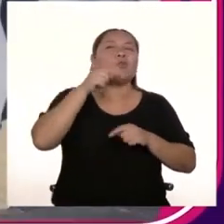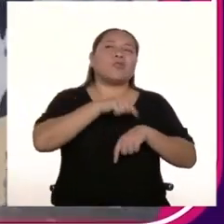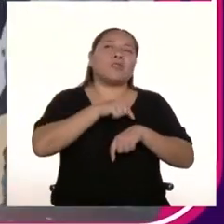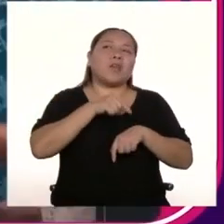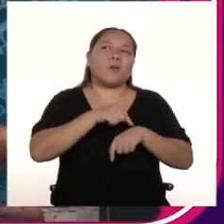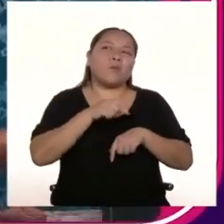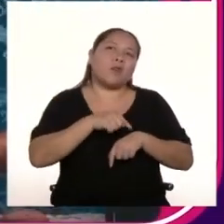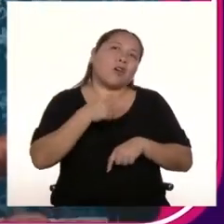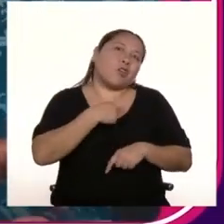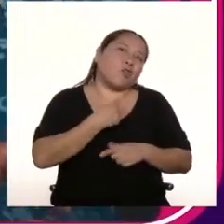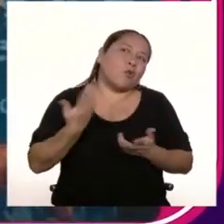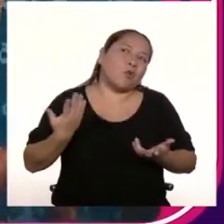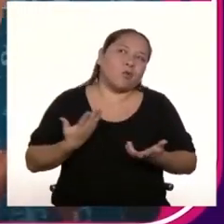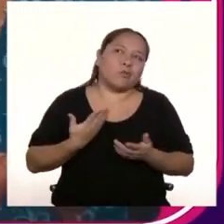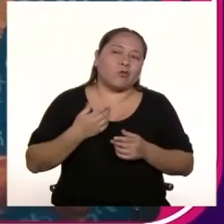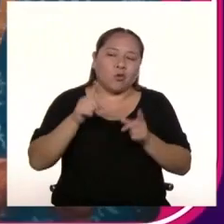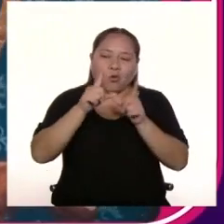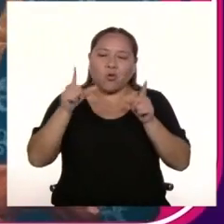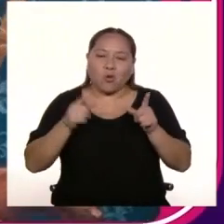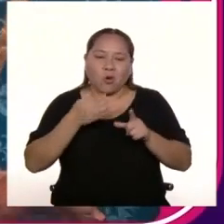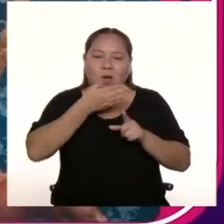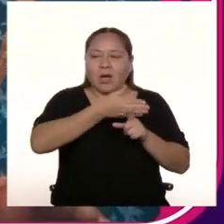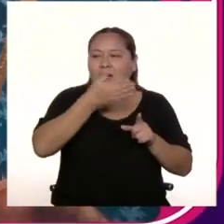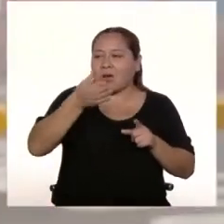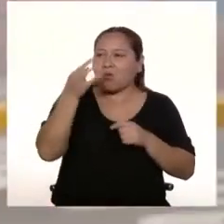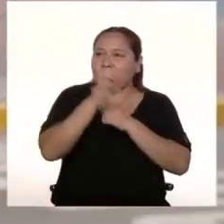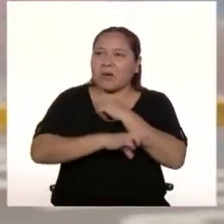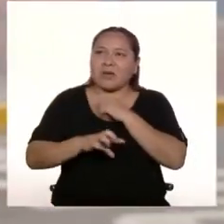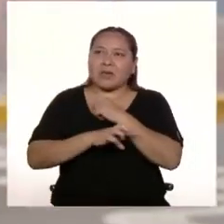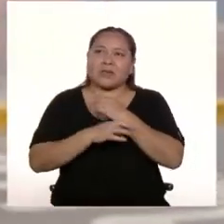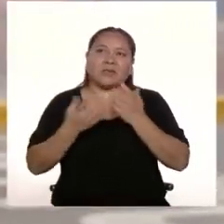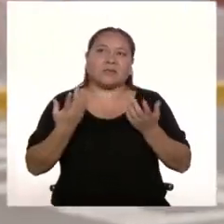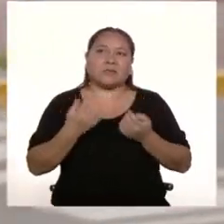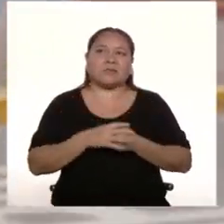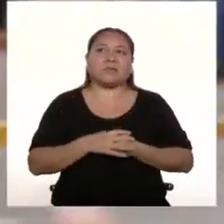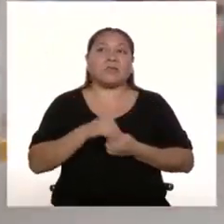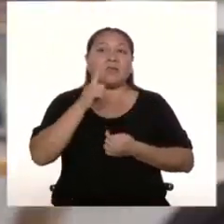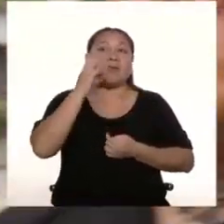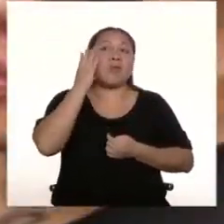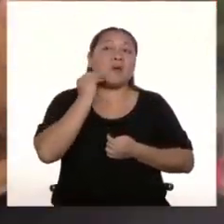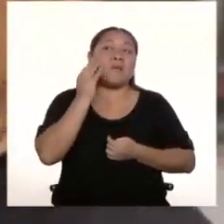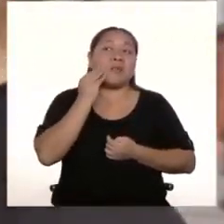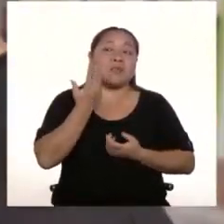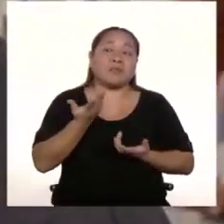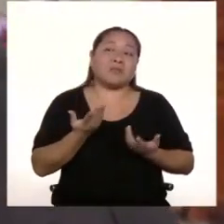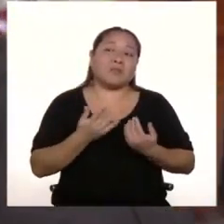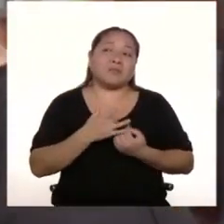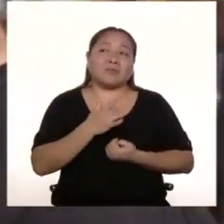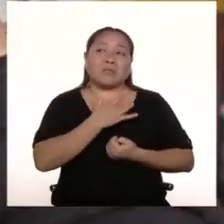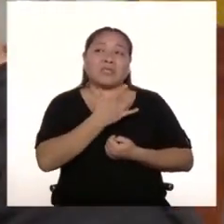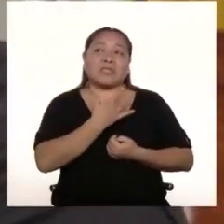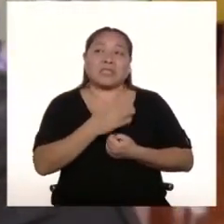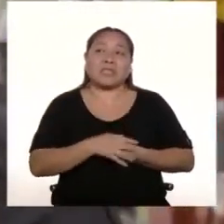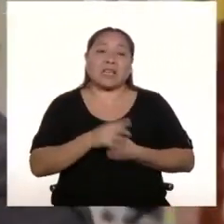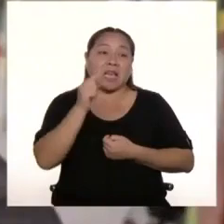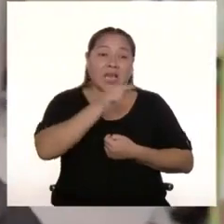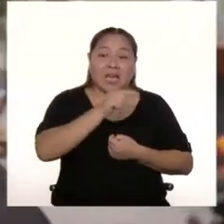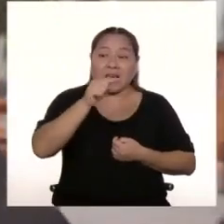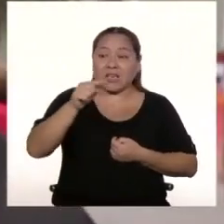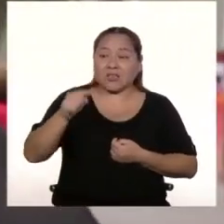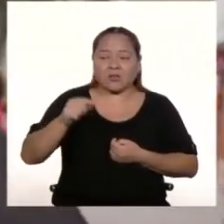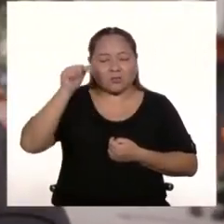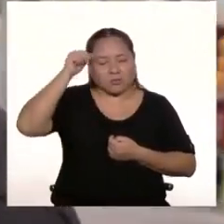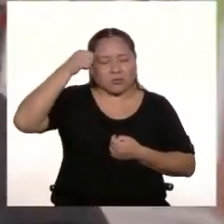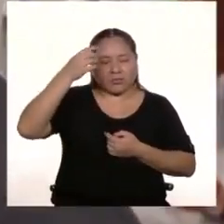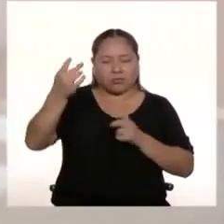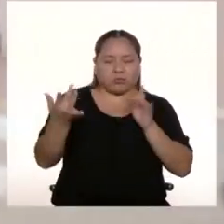el que estaba yo en alguna ciudad, en algún país, una experiencia que me pasó. Entonces, esos murales, ¿no? Me traen